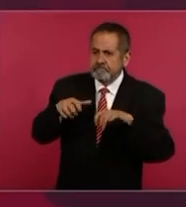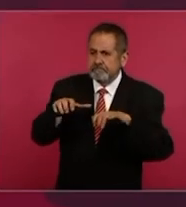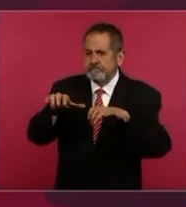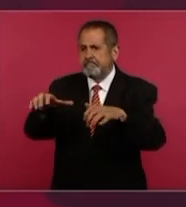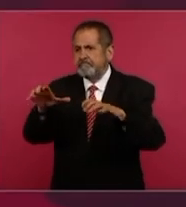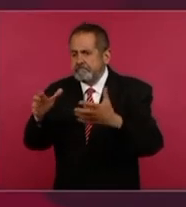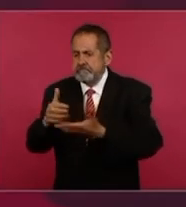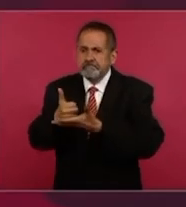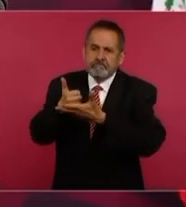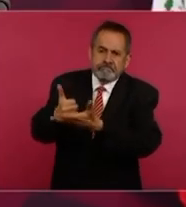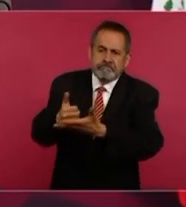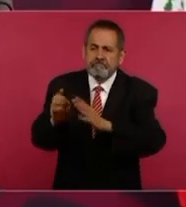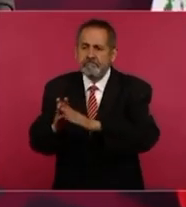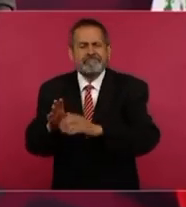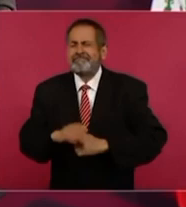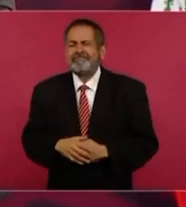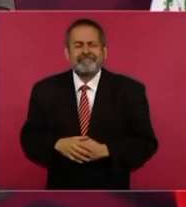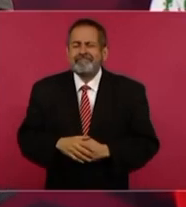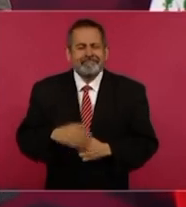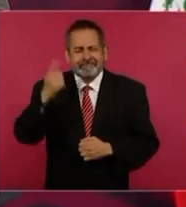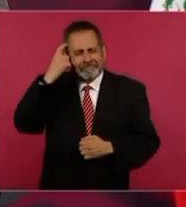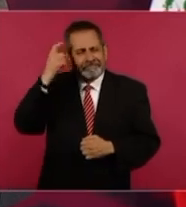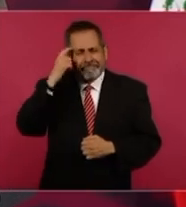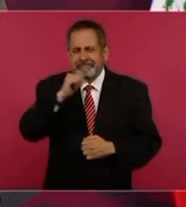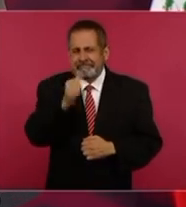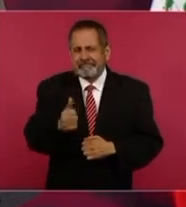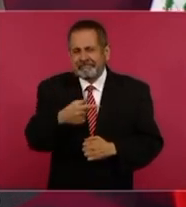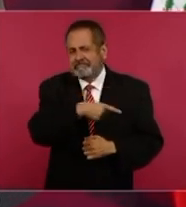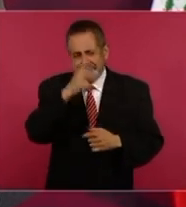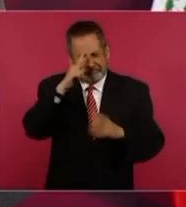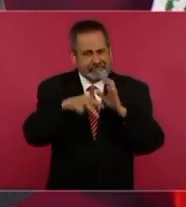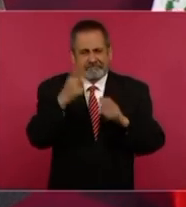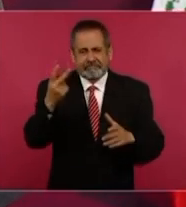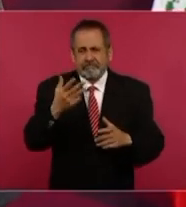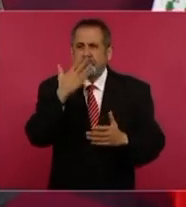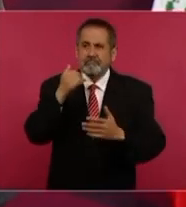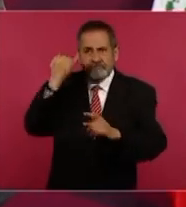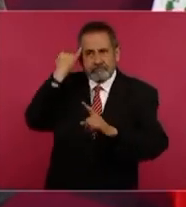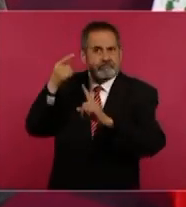pensando en transformar, no están pensando en ideales, no tienen principios.